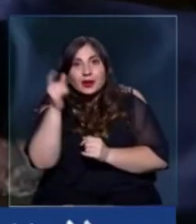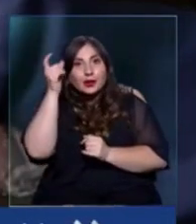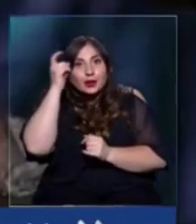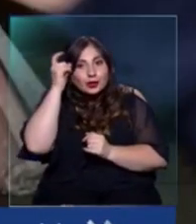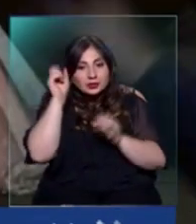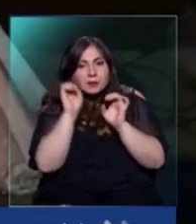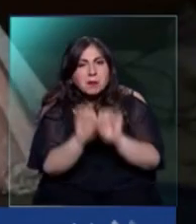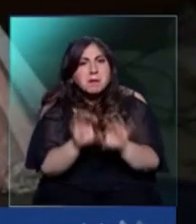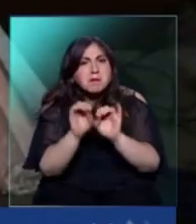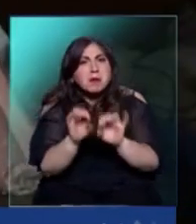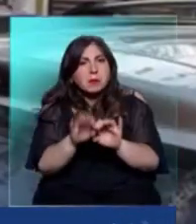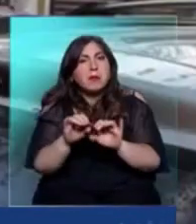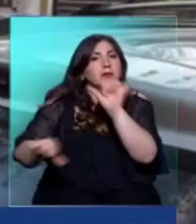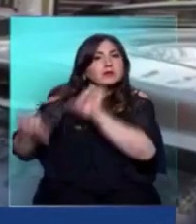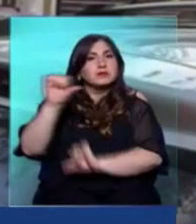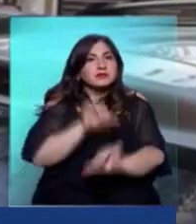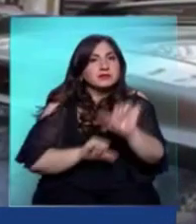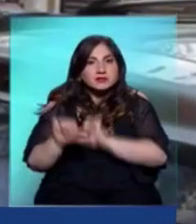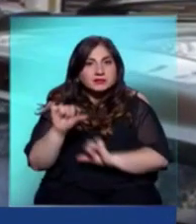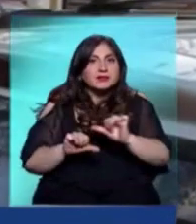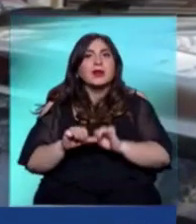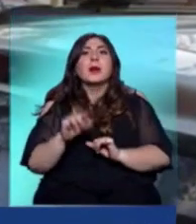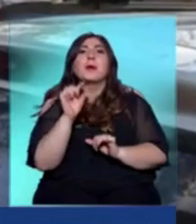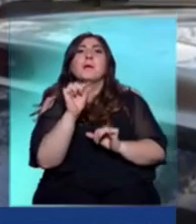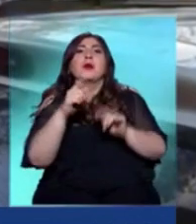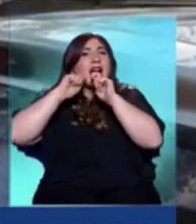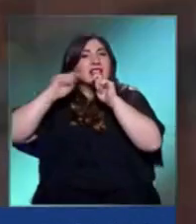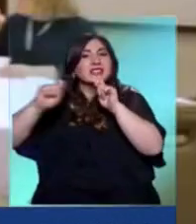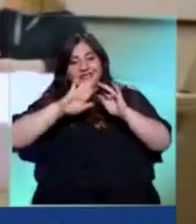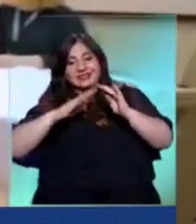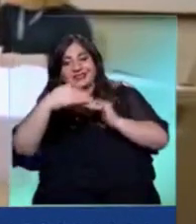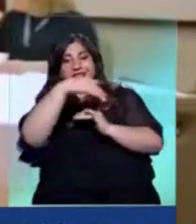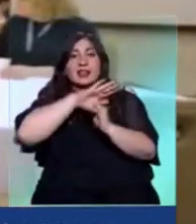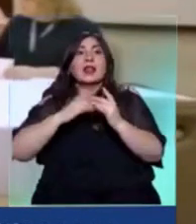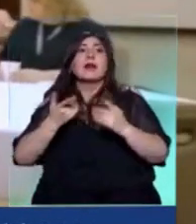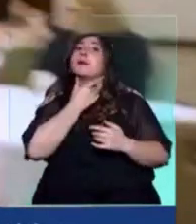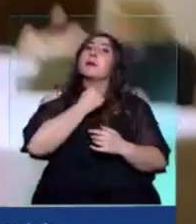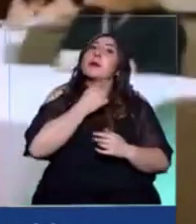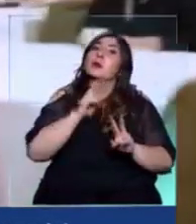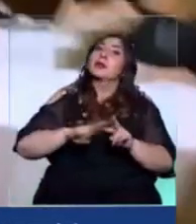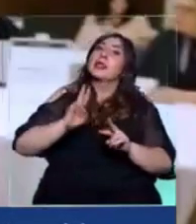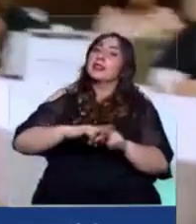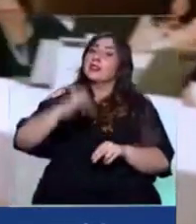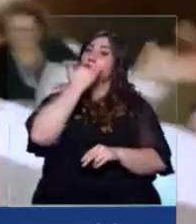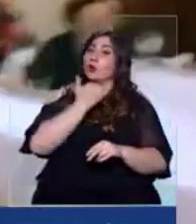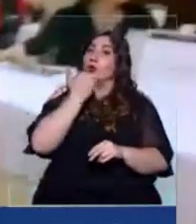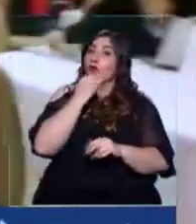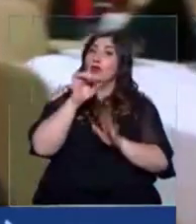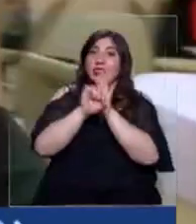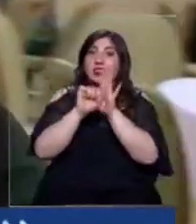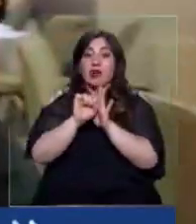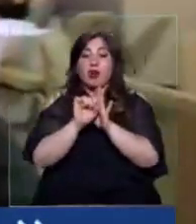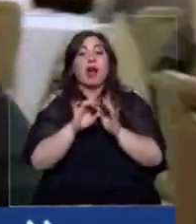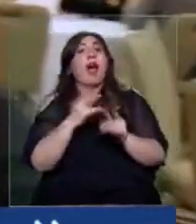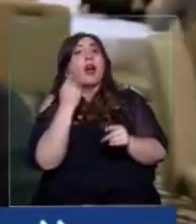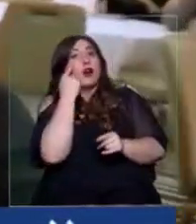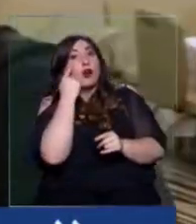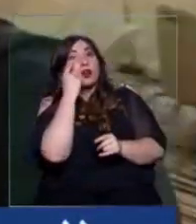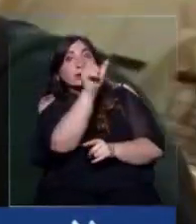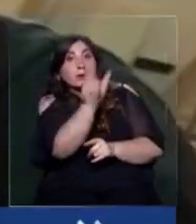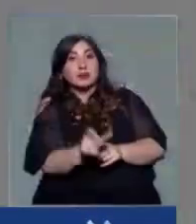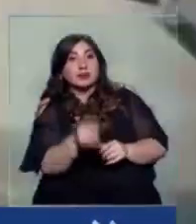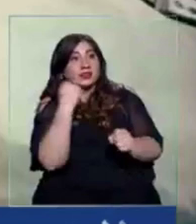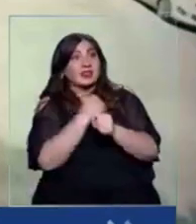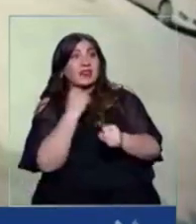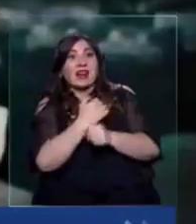y enseñanzas de la ciencia. Un poco de cinta adhesiva por todas partes. A me gusta hacer estos videos para YouTube y me acabo de conocer a alguien que trabaja en YouTube.